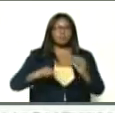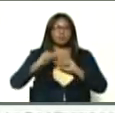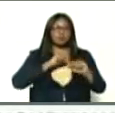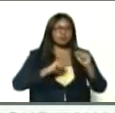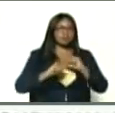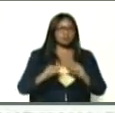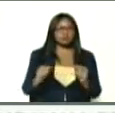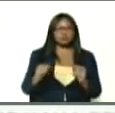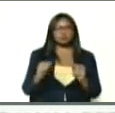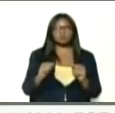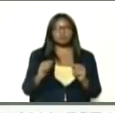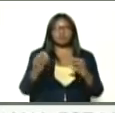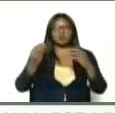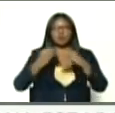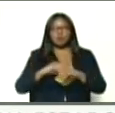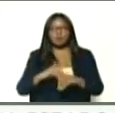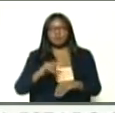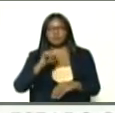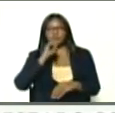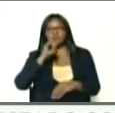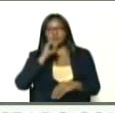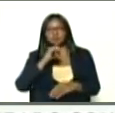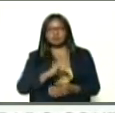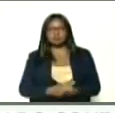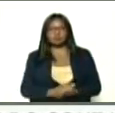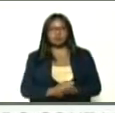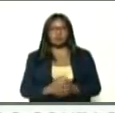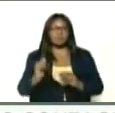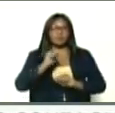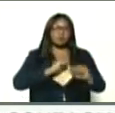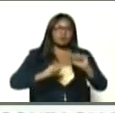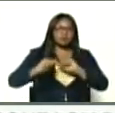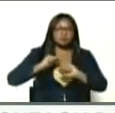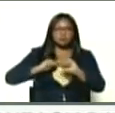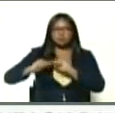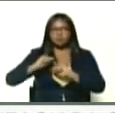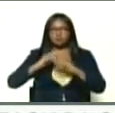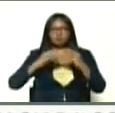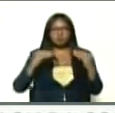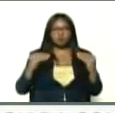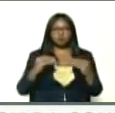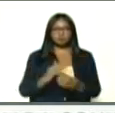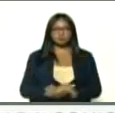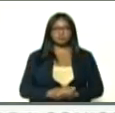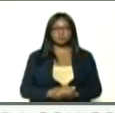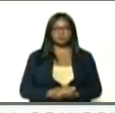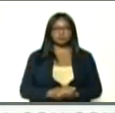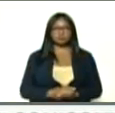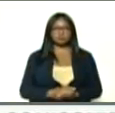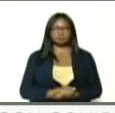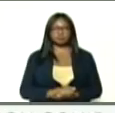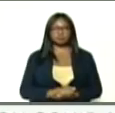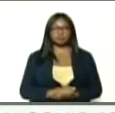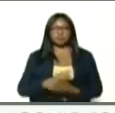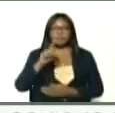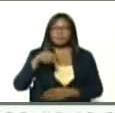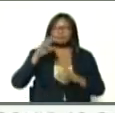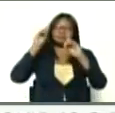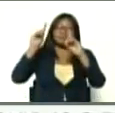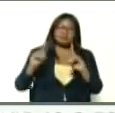consulta, información, movilización, de decisiones,